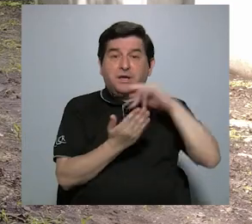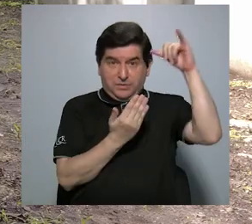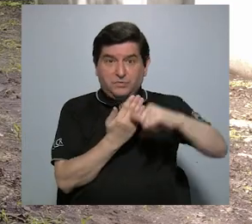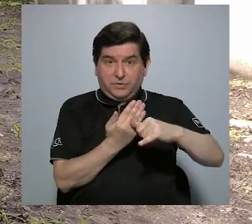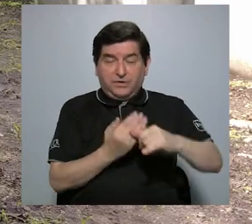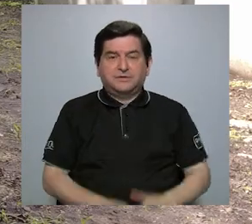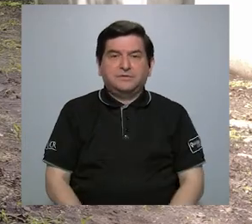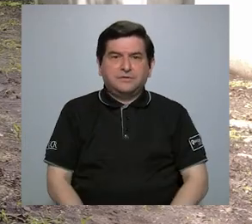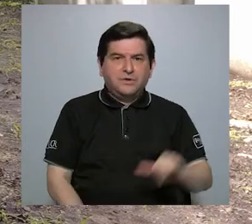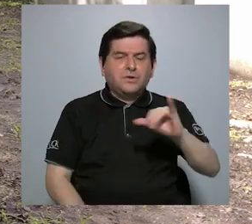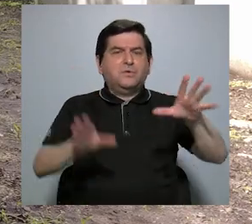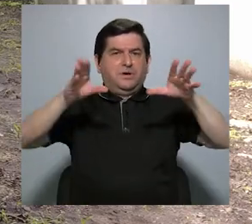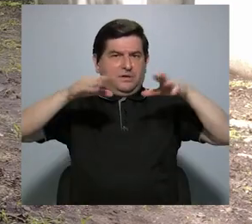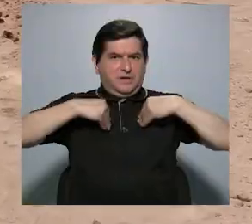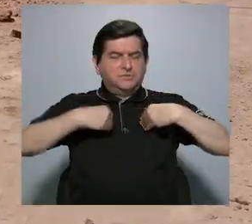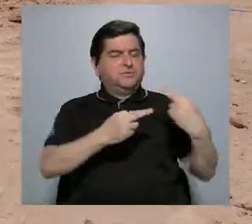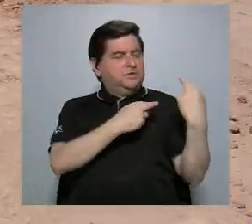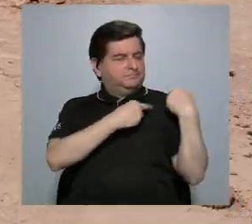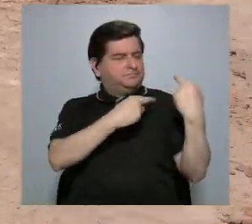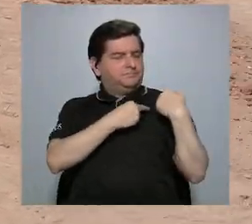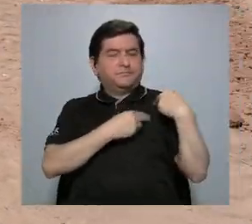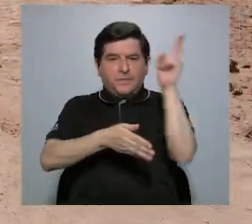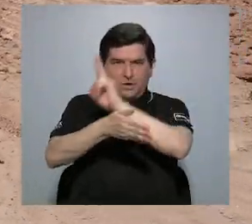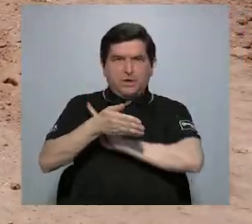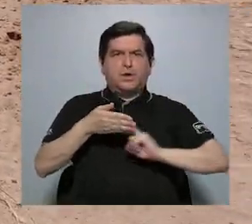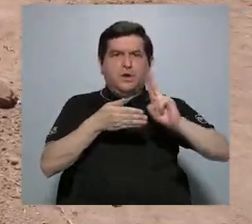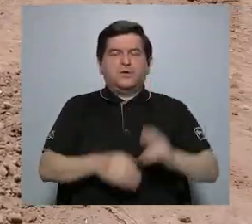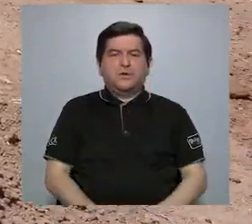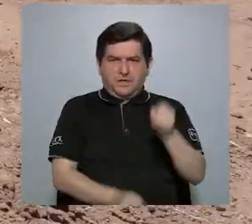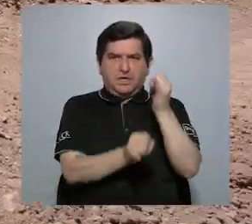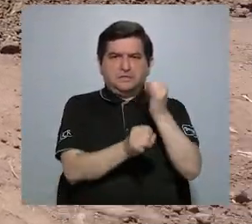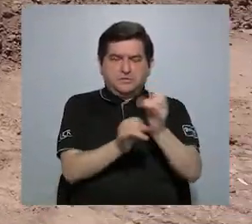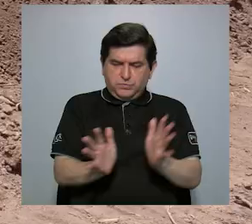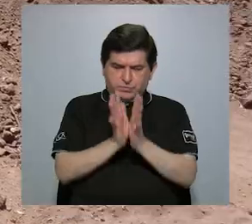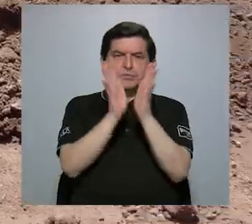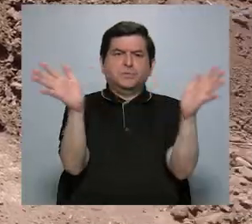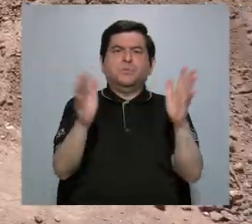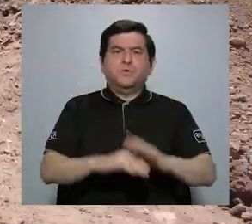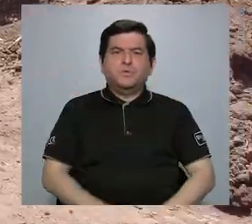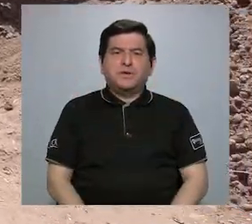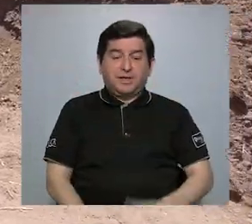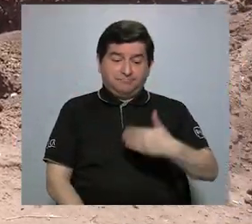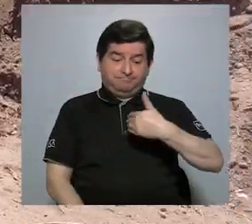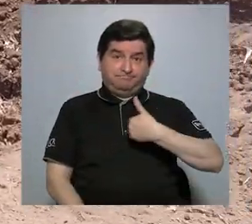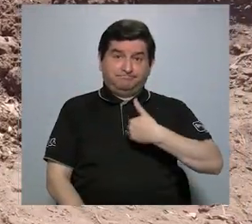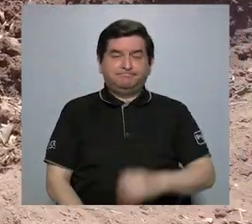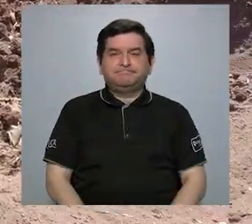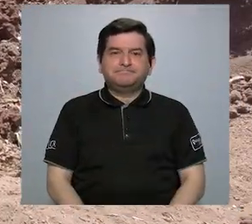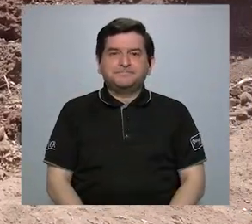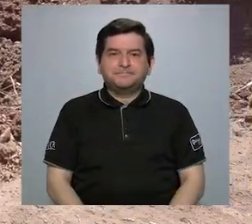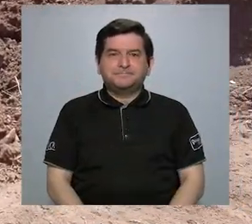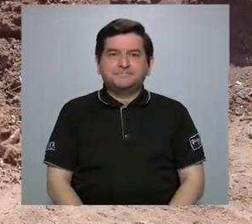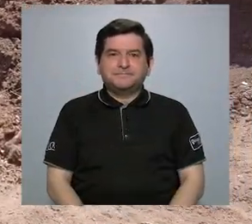y con ello también asumir esa responsabilidad que la universidad, como institución pública, pues tiene. Y de